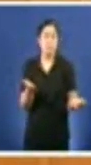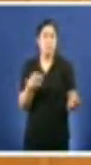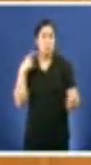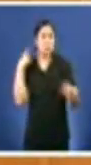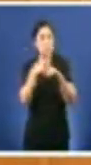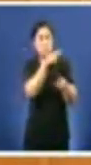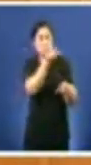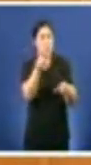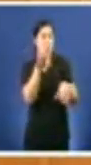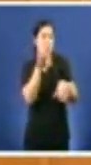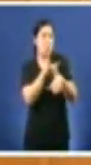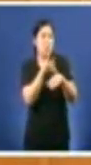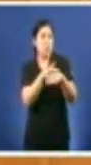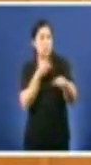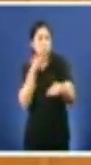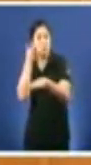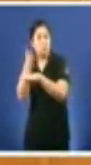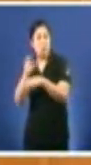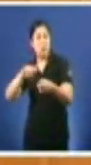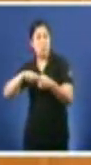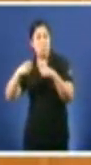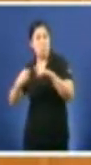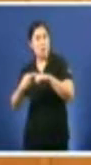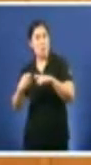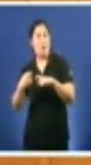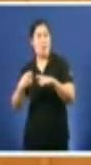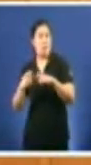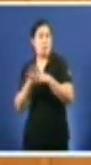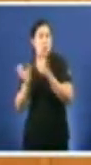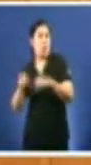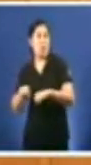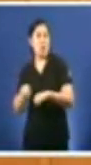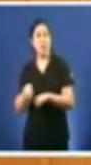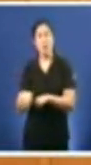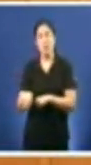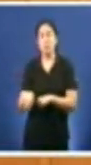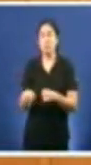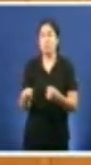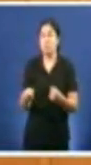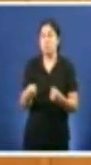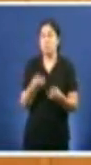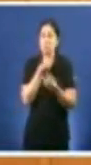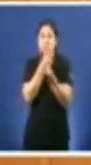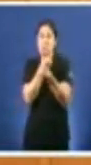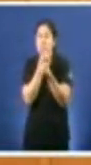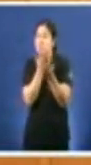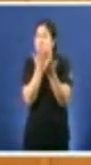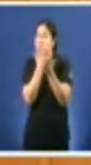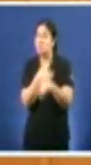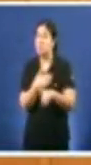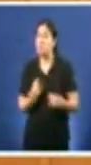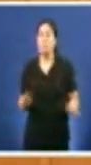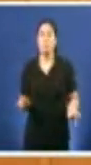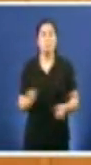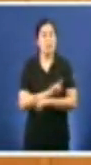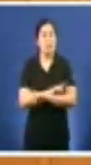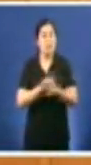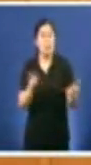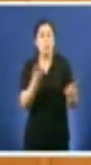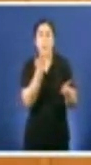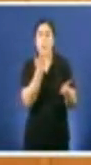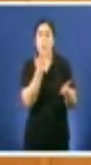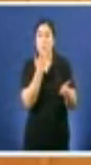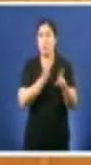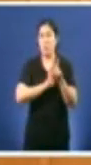concertada entón non contamos o que pasa na privada concertada como non contamos cale o índice de infección nos o